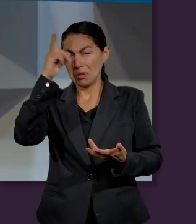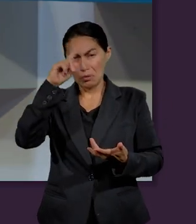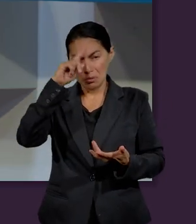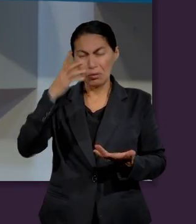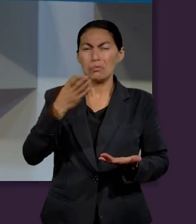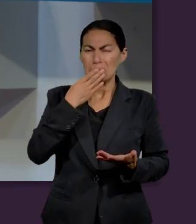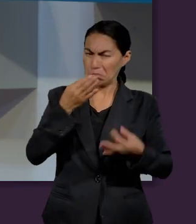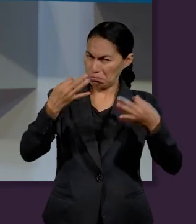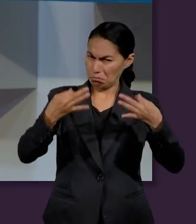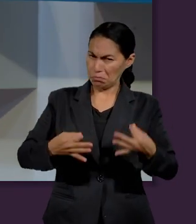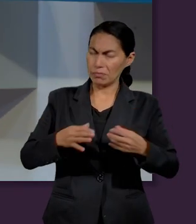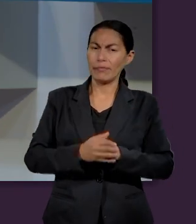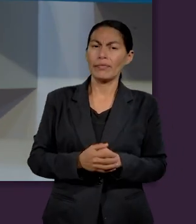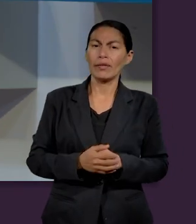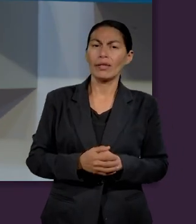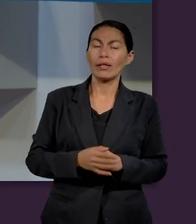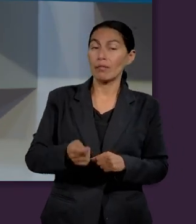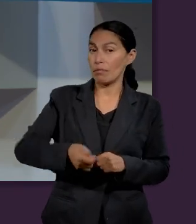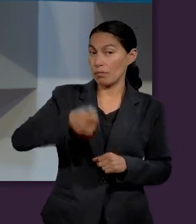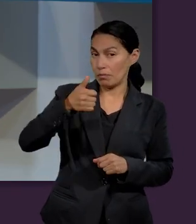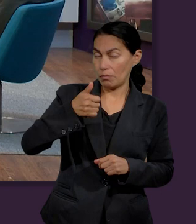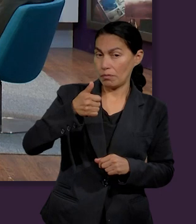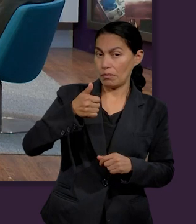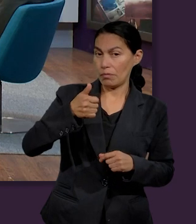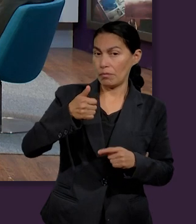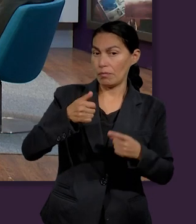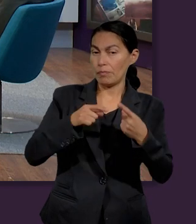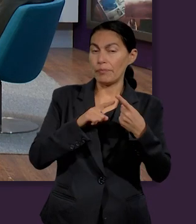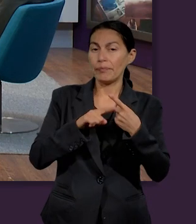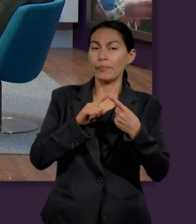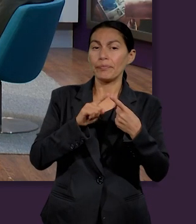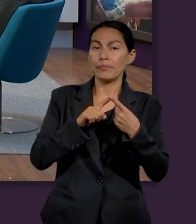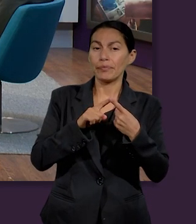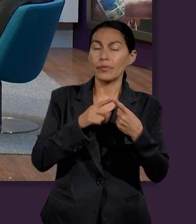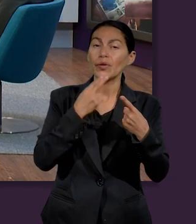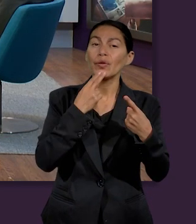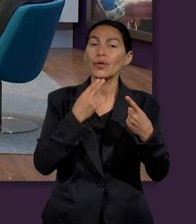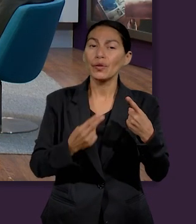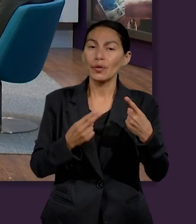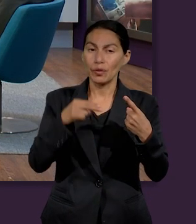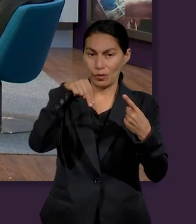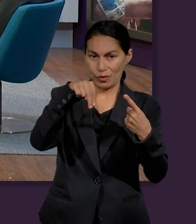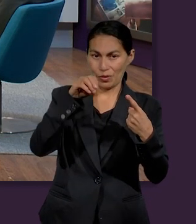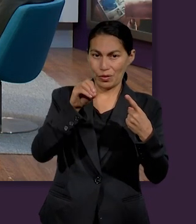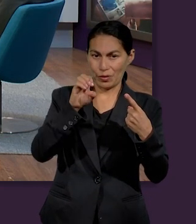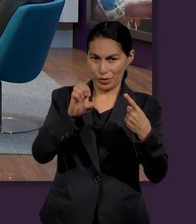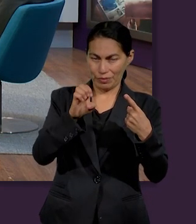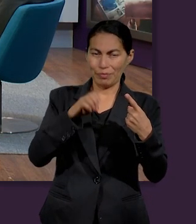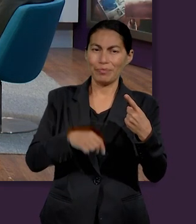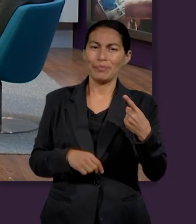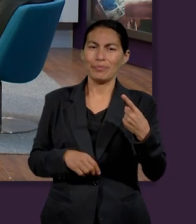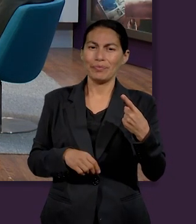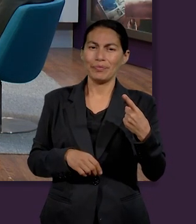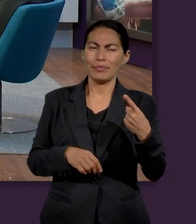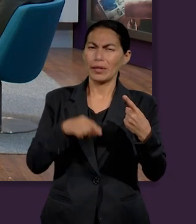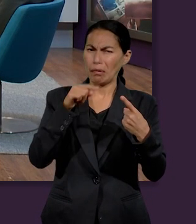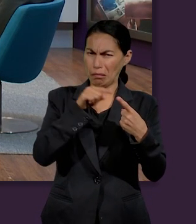lecciones, prácticas para nuestra vida. Y el primer personaje es el personaje de